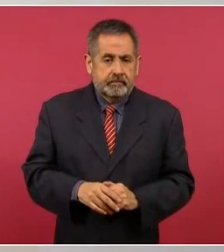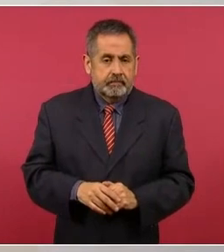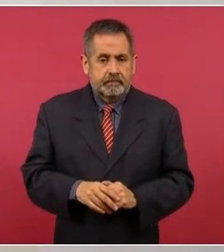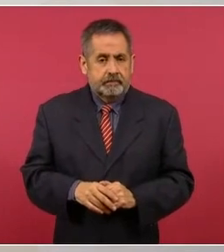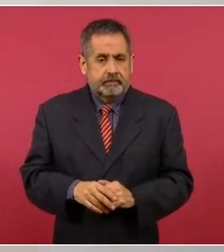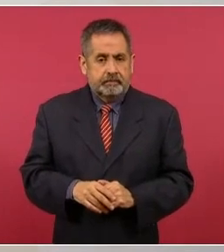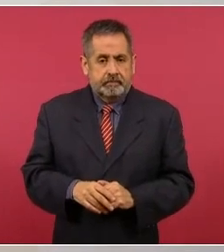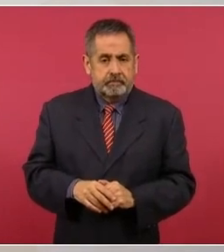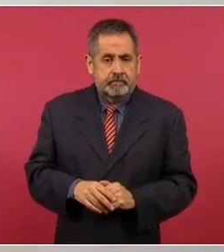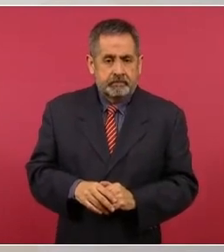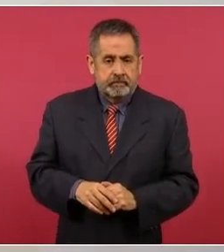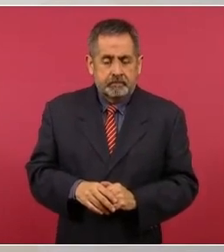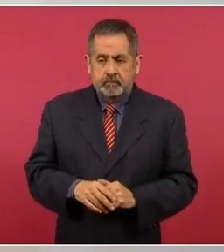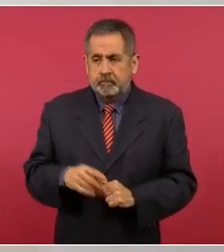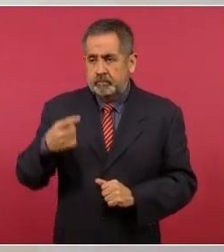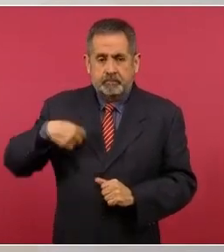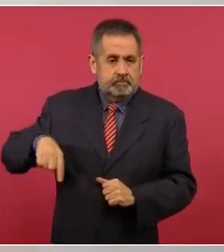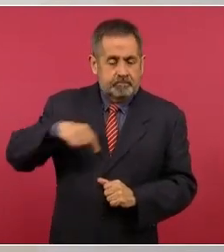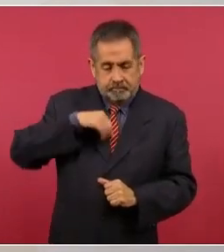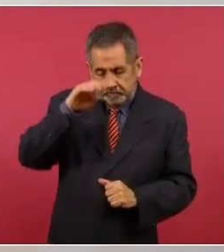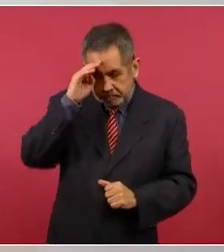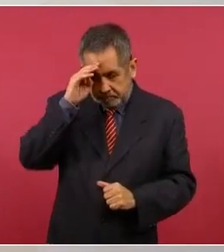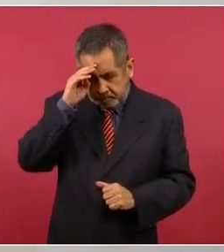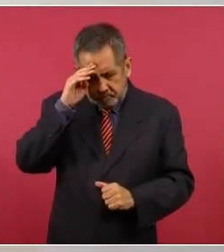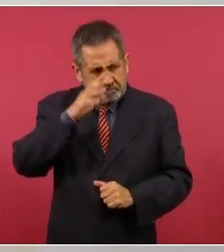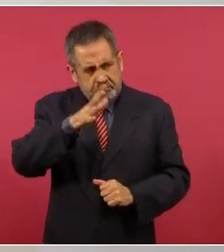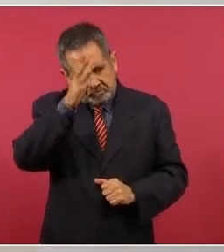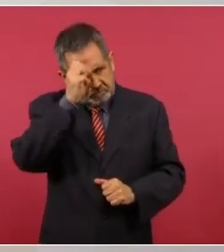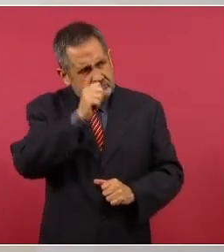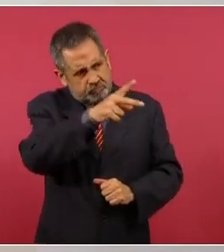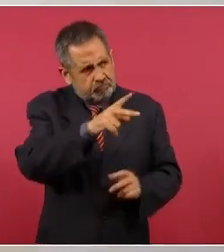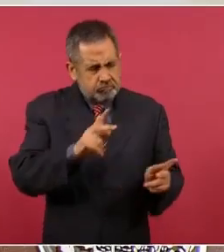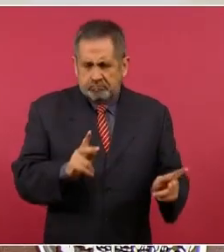que estamos de acuerdo,